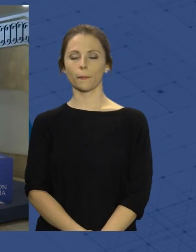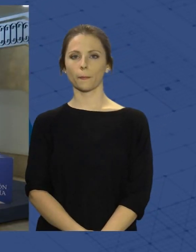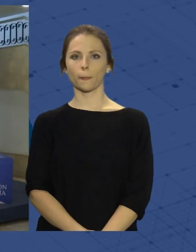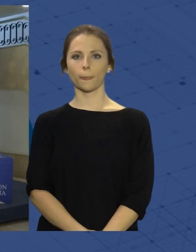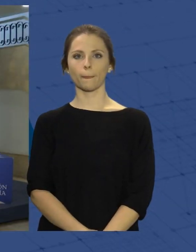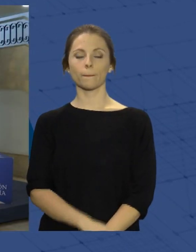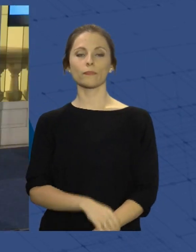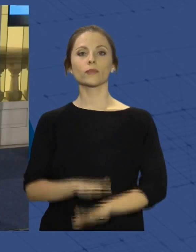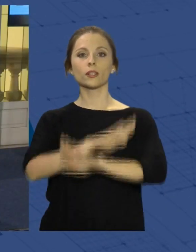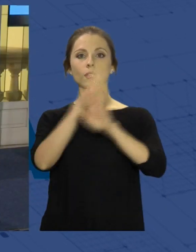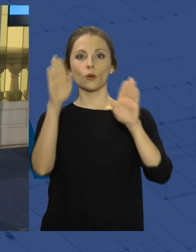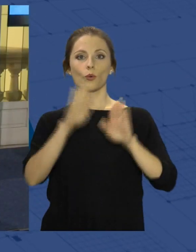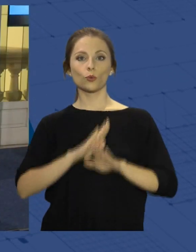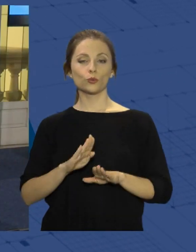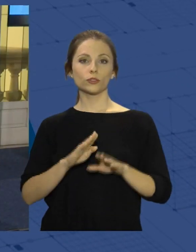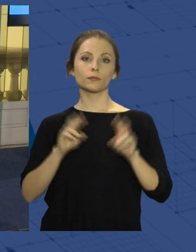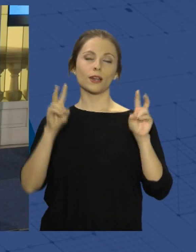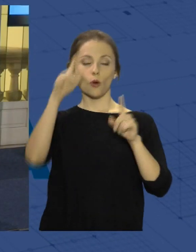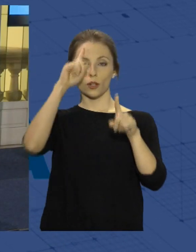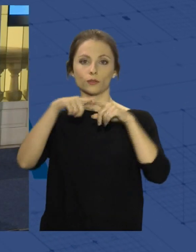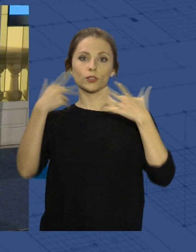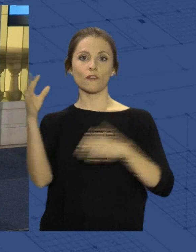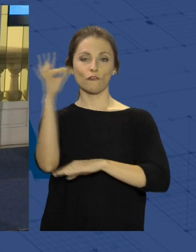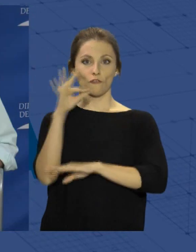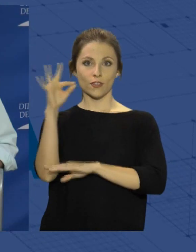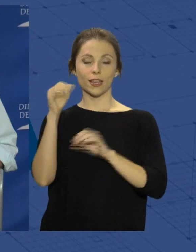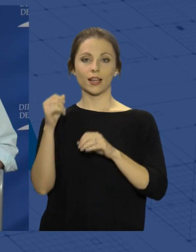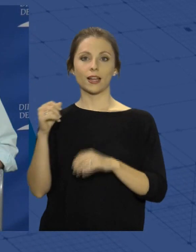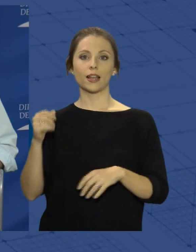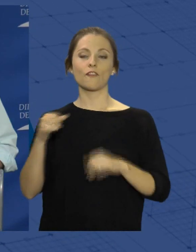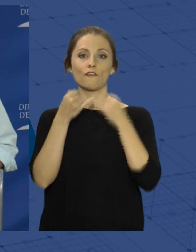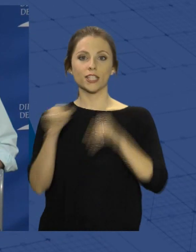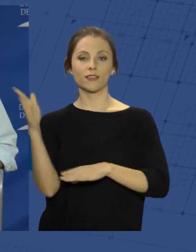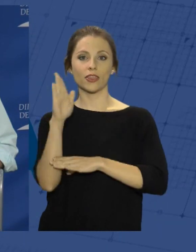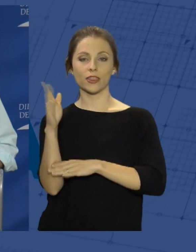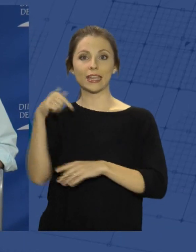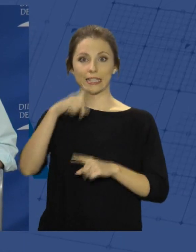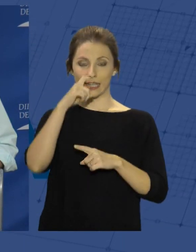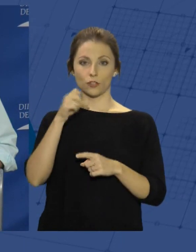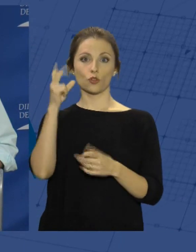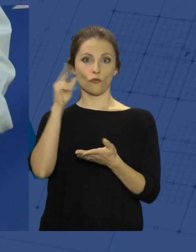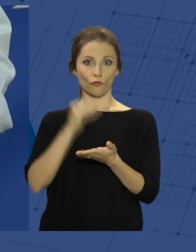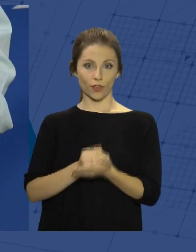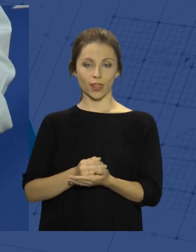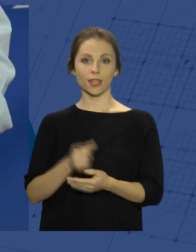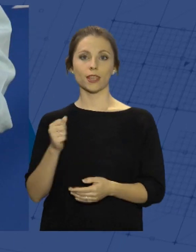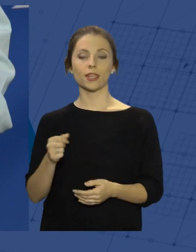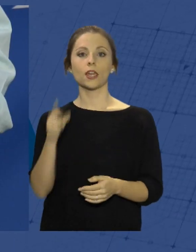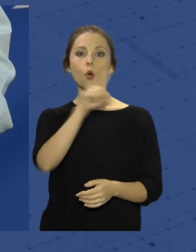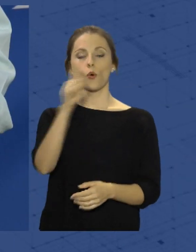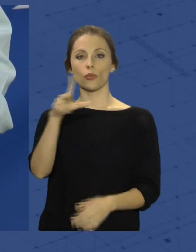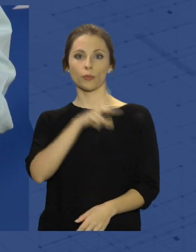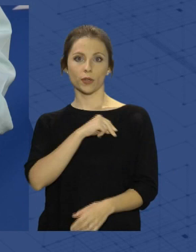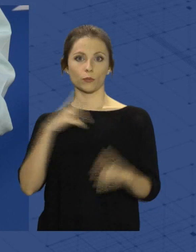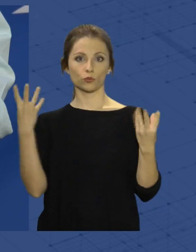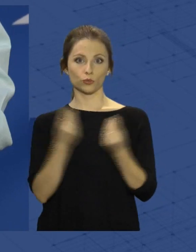La última gran apuesta de Fical, el Certamen Nacional de Series, cumple este año su segunda edición con un total de 12 premios, entre los que